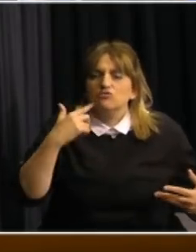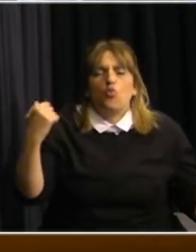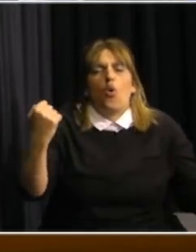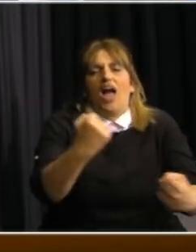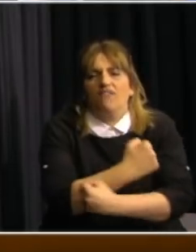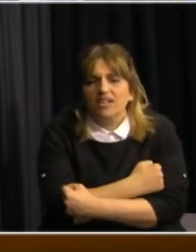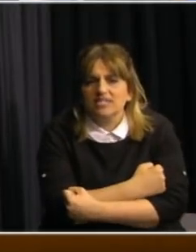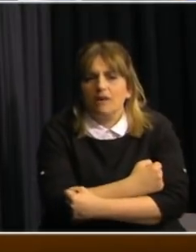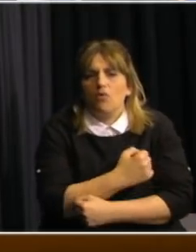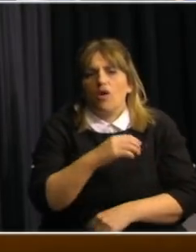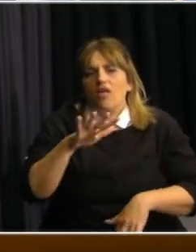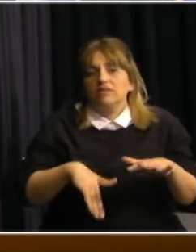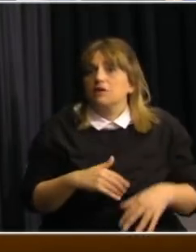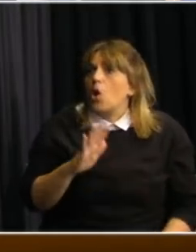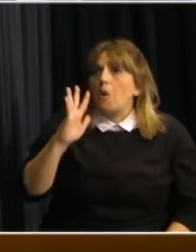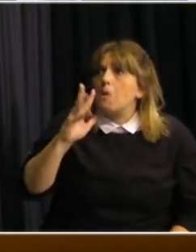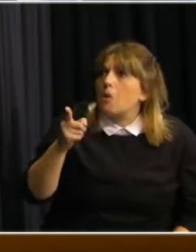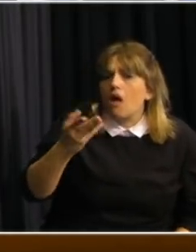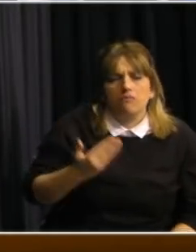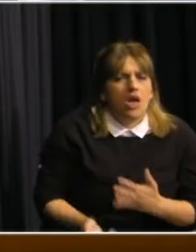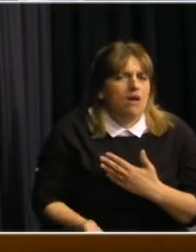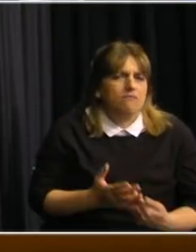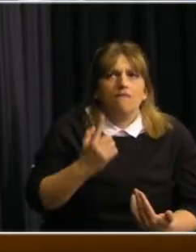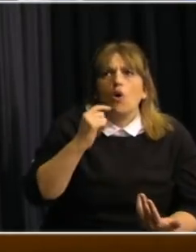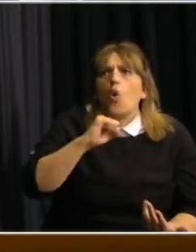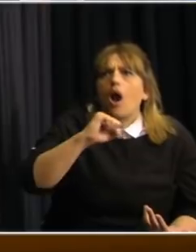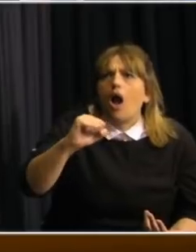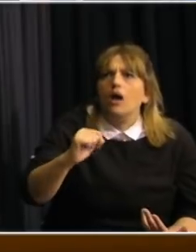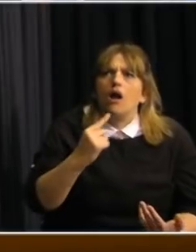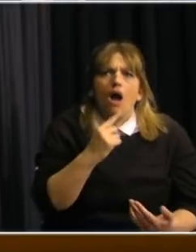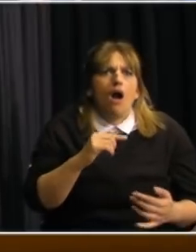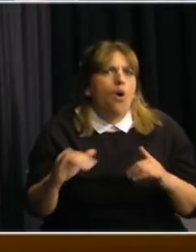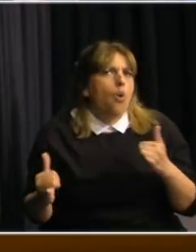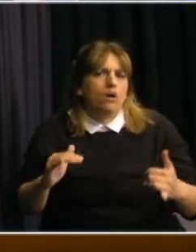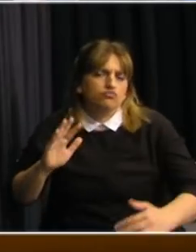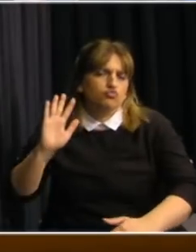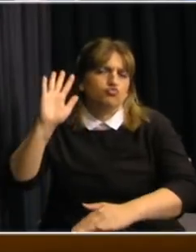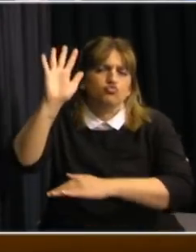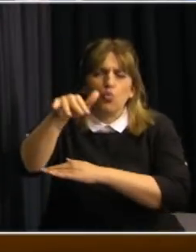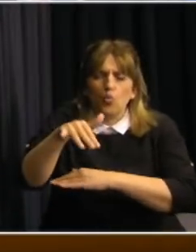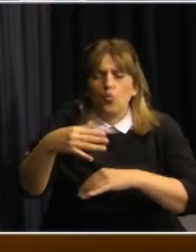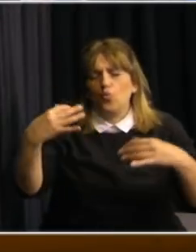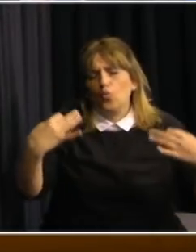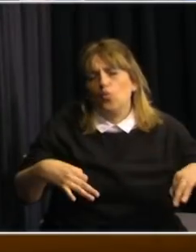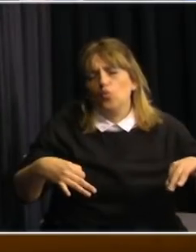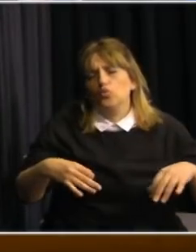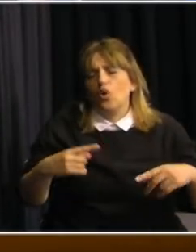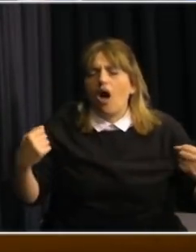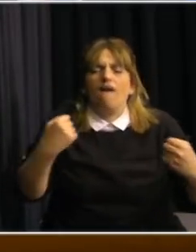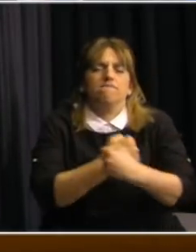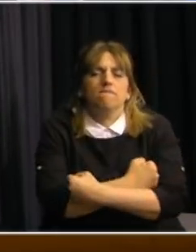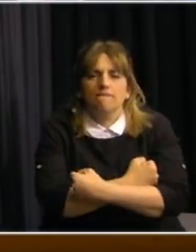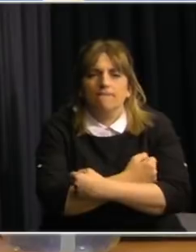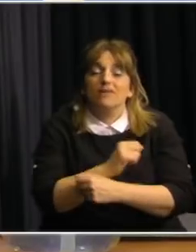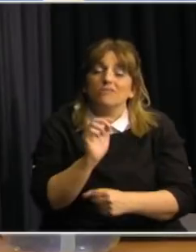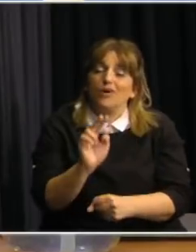con el que está al lado cuando a veces casi ni lo conocemos o no lo conocemos cuando hay un gol una jugada buena o un triple sobre la hora tenemos que tener mucho cuidado con eso